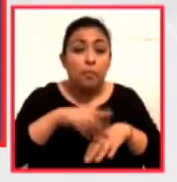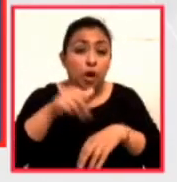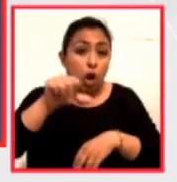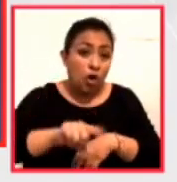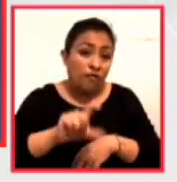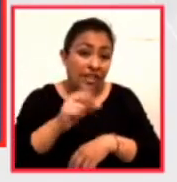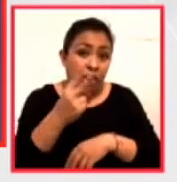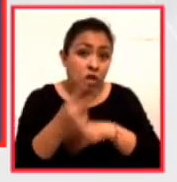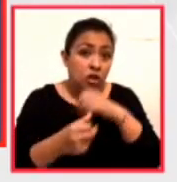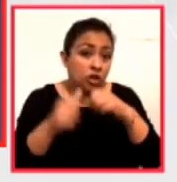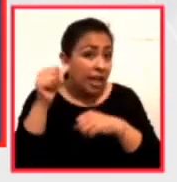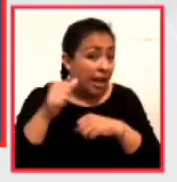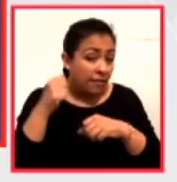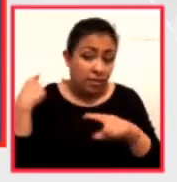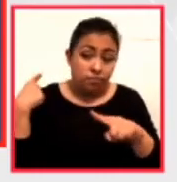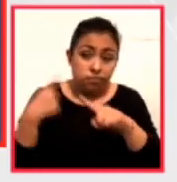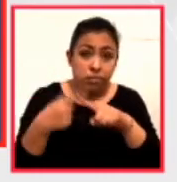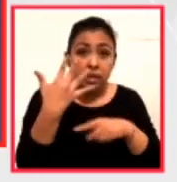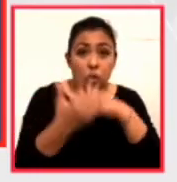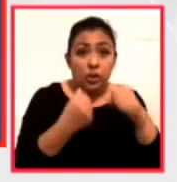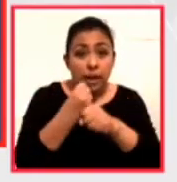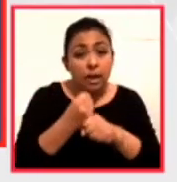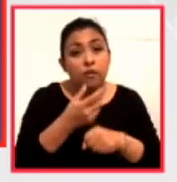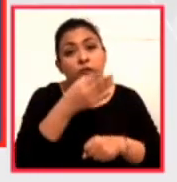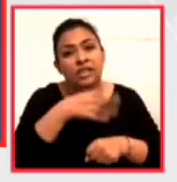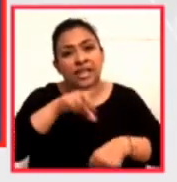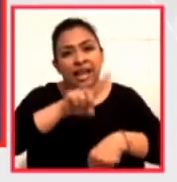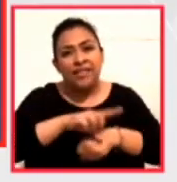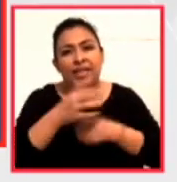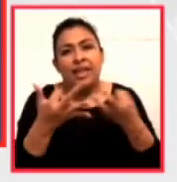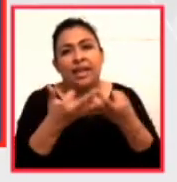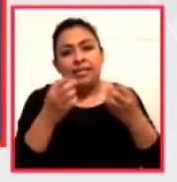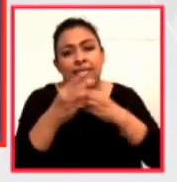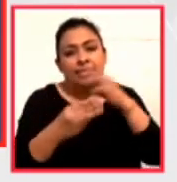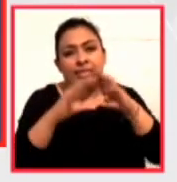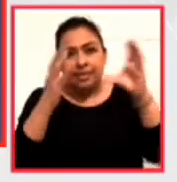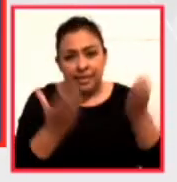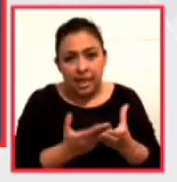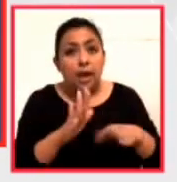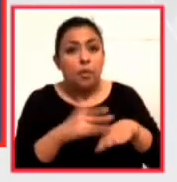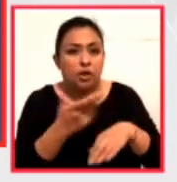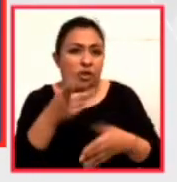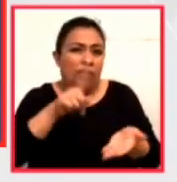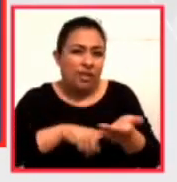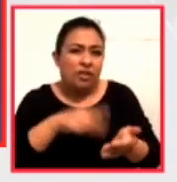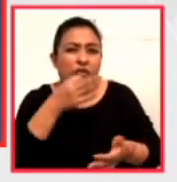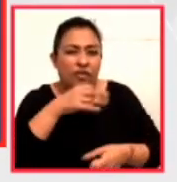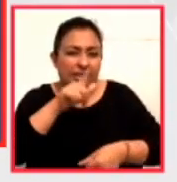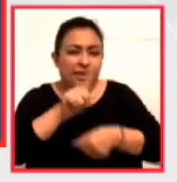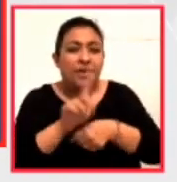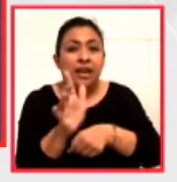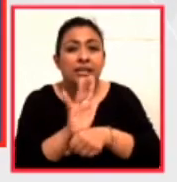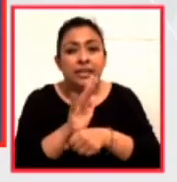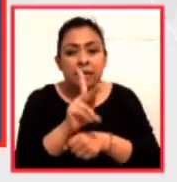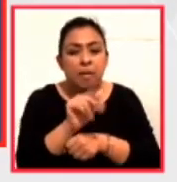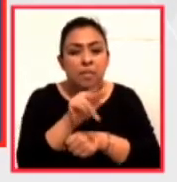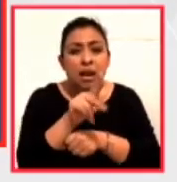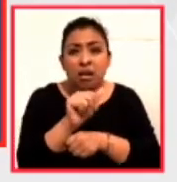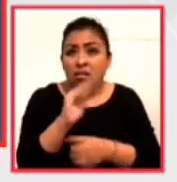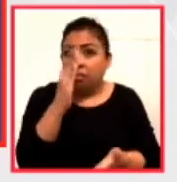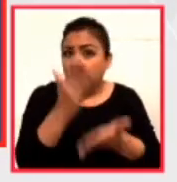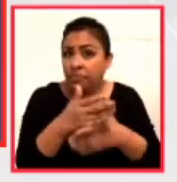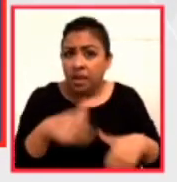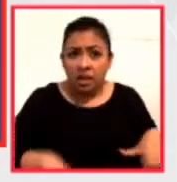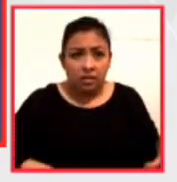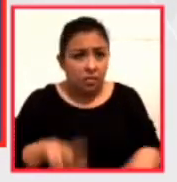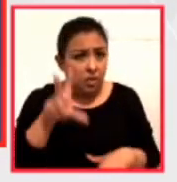desde hace 50 años, celebramos el Día de la Tierra. Y como parte de esta celebración, el Festival Cinema Planeta no detiene las actividades